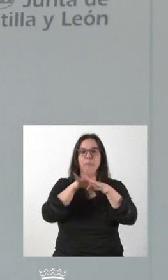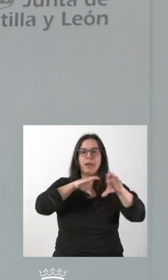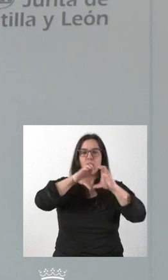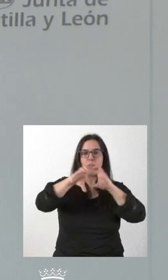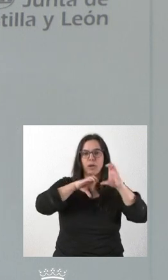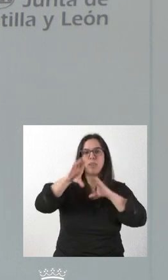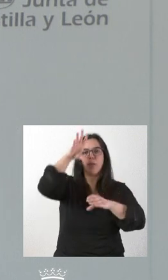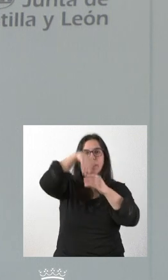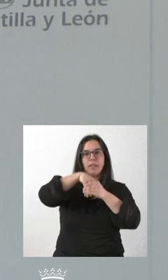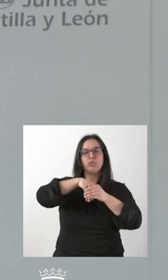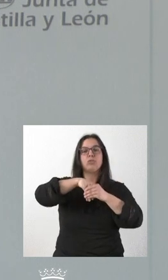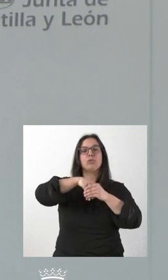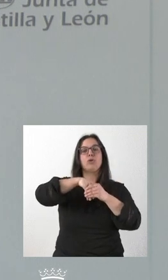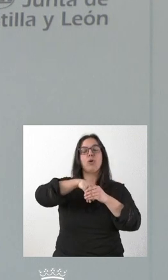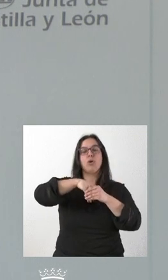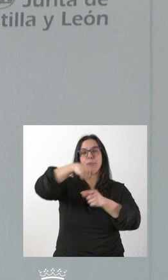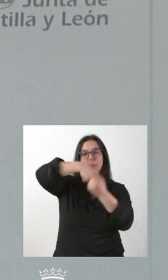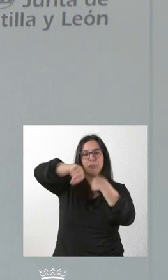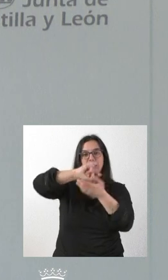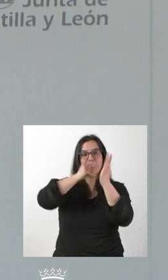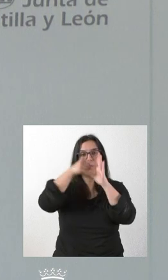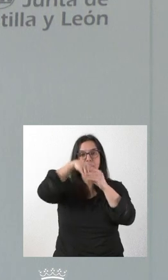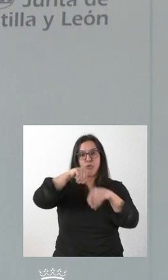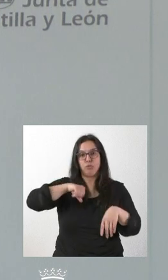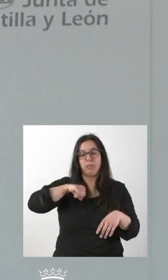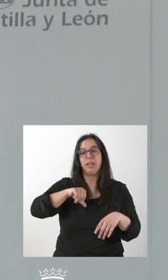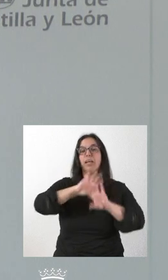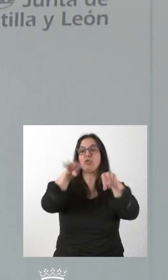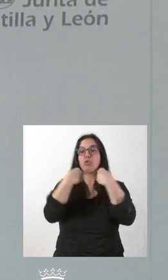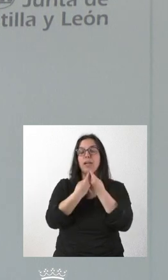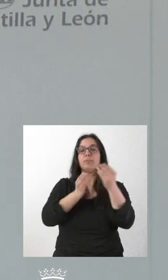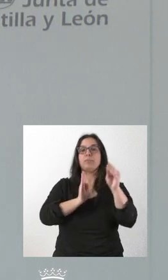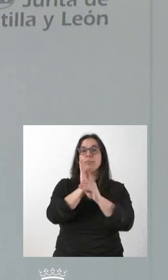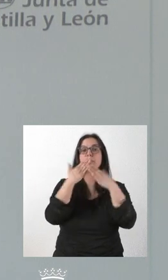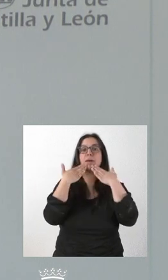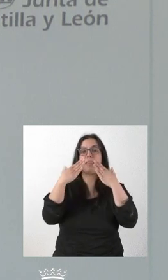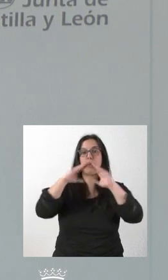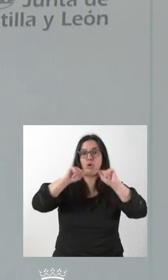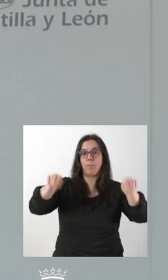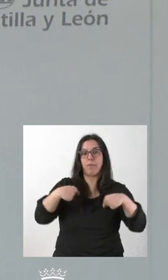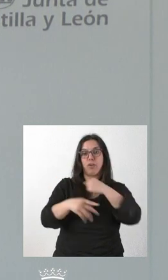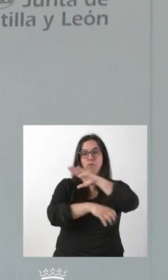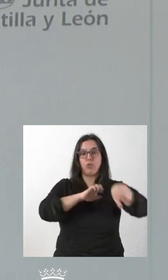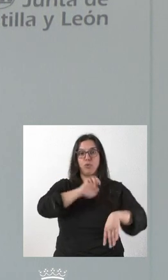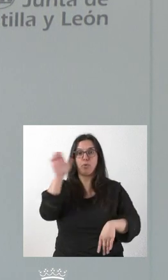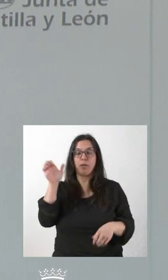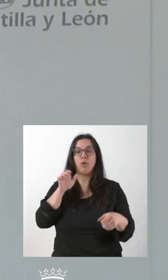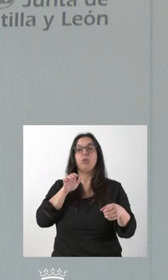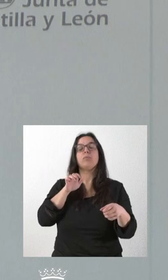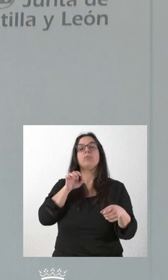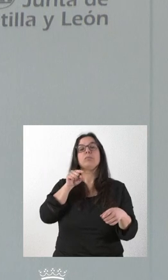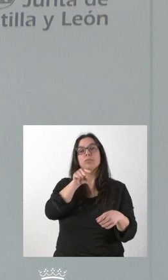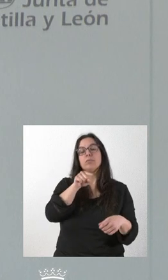de conmutación en los centros hospitalarios. En total, la inversión prevista con cargo a este convenio y estos fondos europeos en el ámbito de intervención